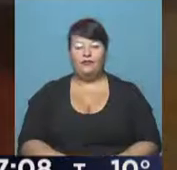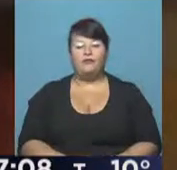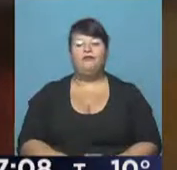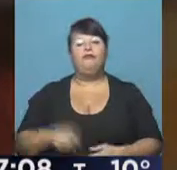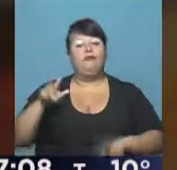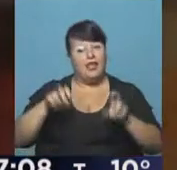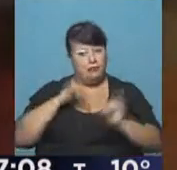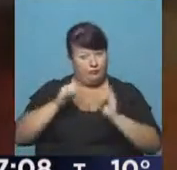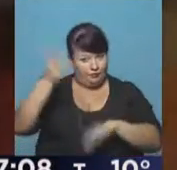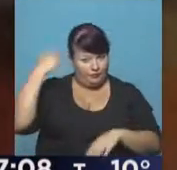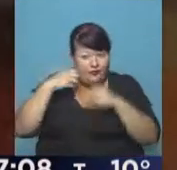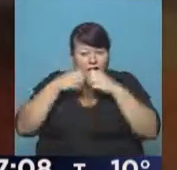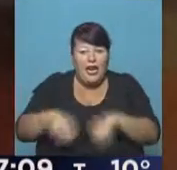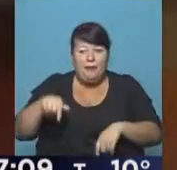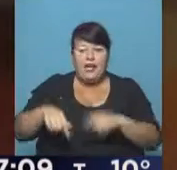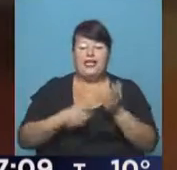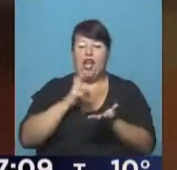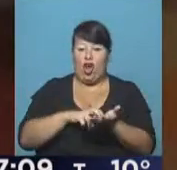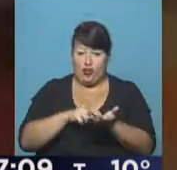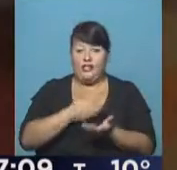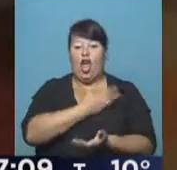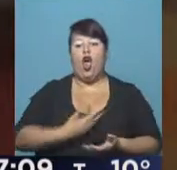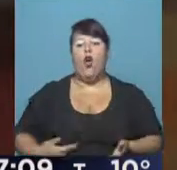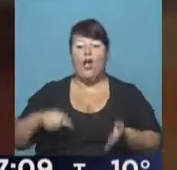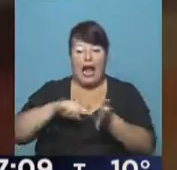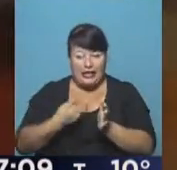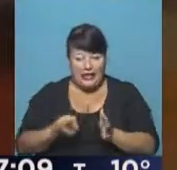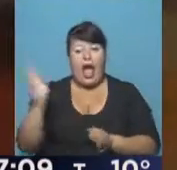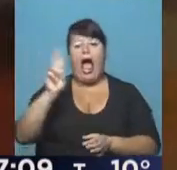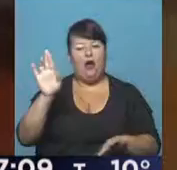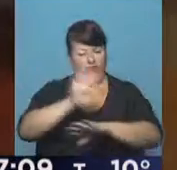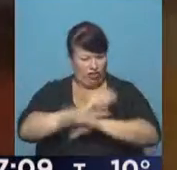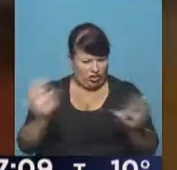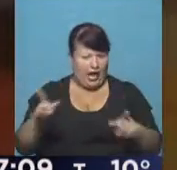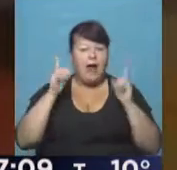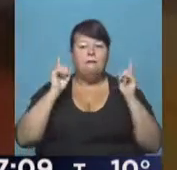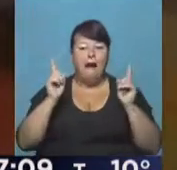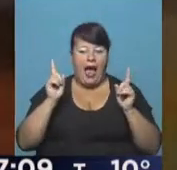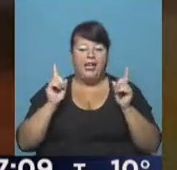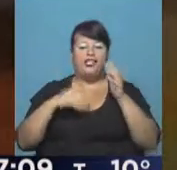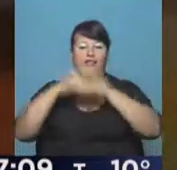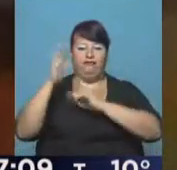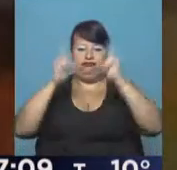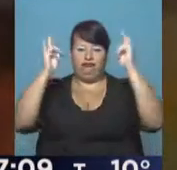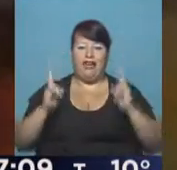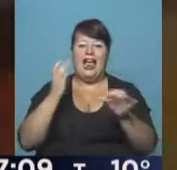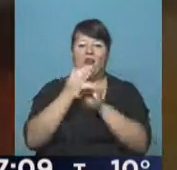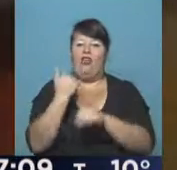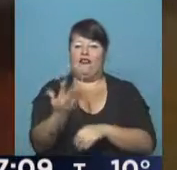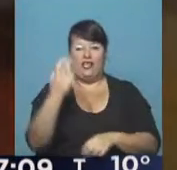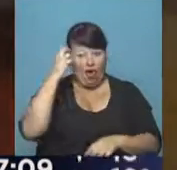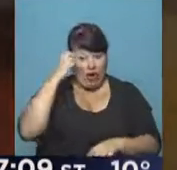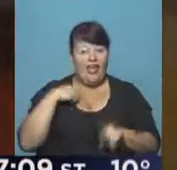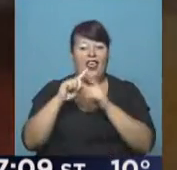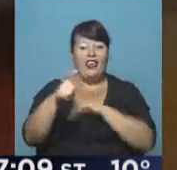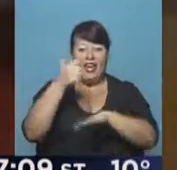Además se habíamos adelantado, ni bien comenzamos esta edición de noticias. Gobierno de la Ciudad de Buenos Aires que autorizó finalmente a los docentes armar esta escuela itinerante frente al Congreso. Estamos